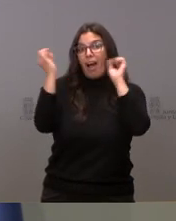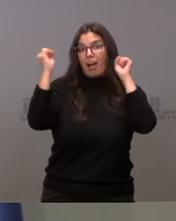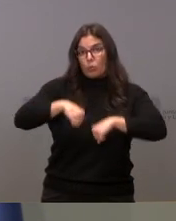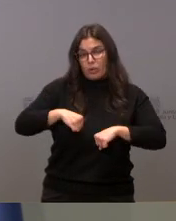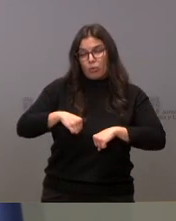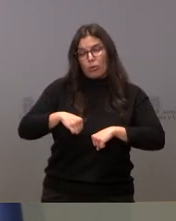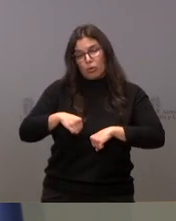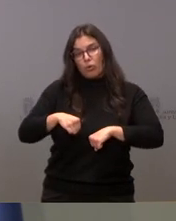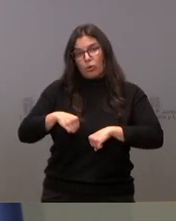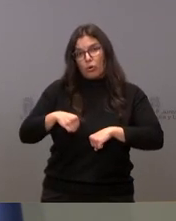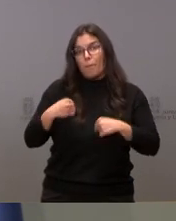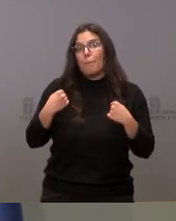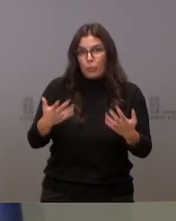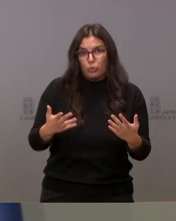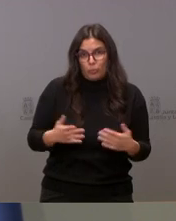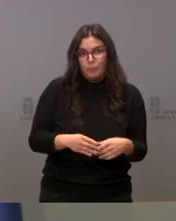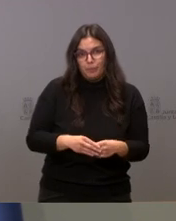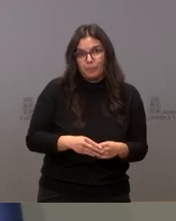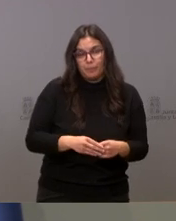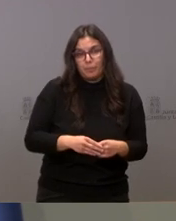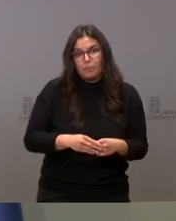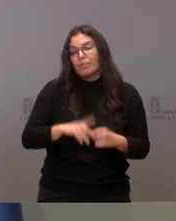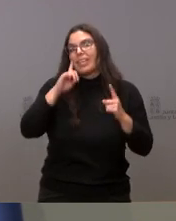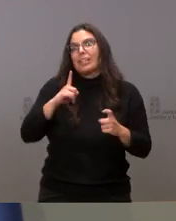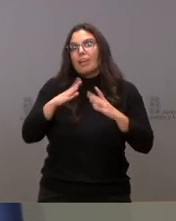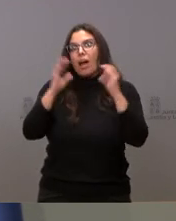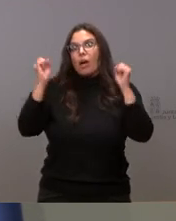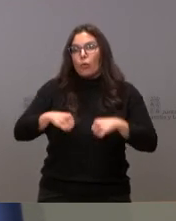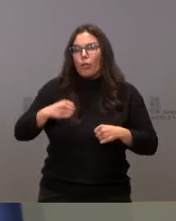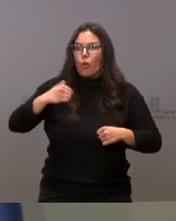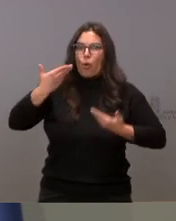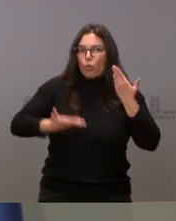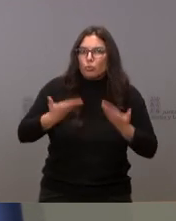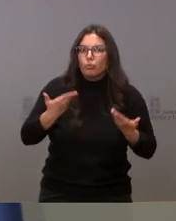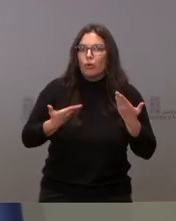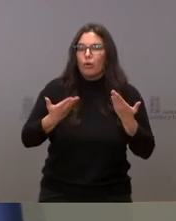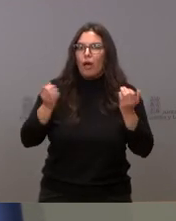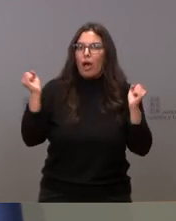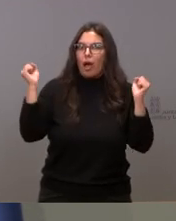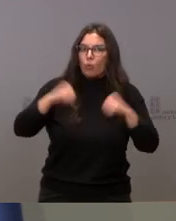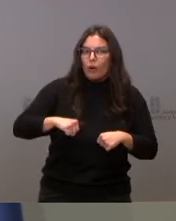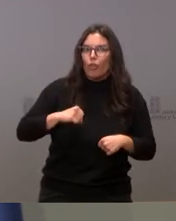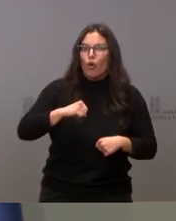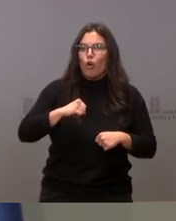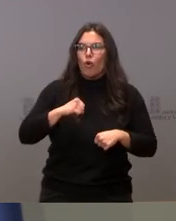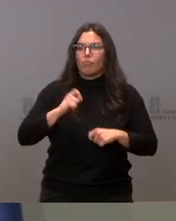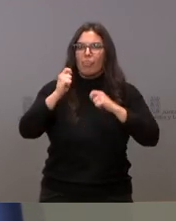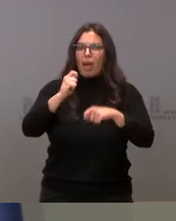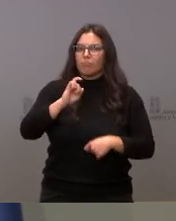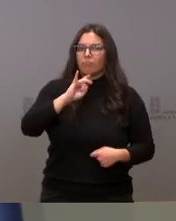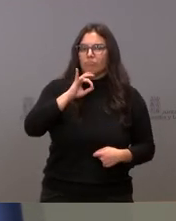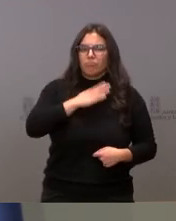lo antes posible, un acuerdo que sea justo y que satisfaga a